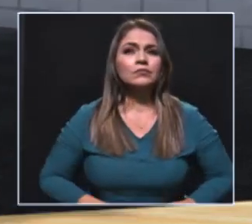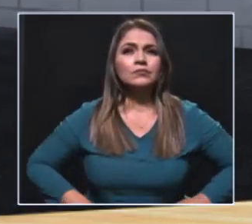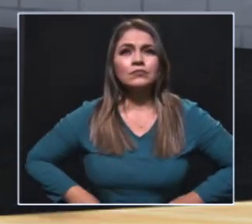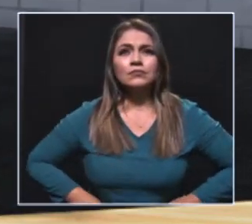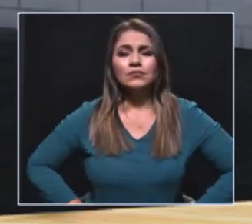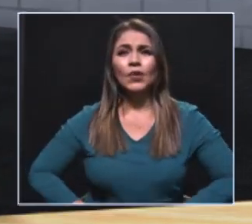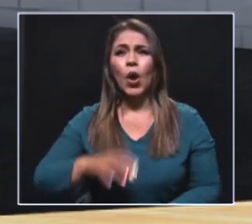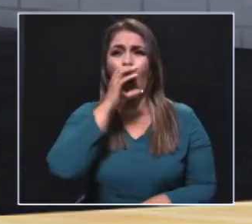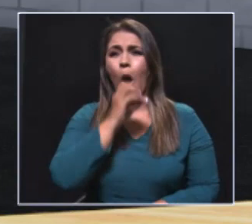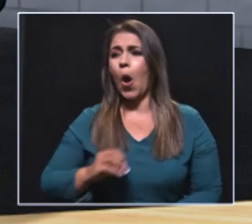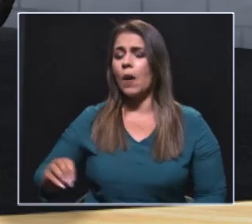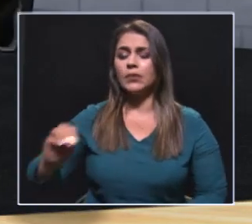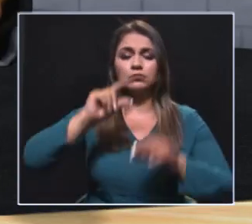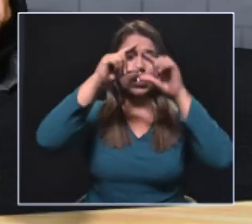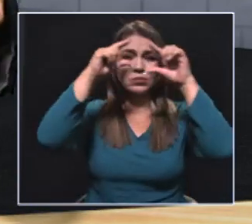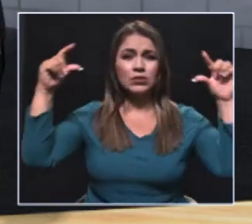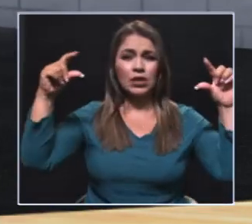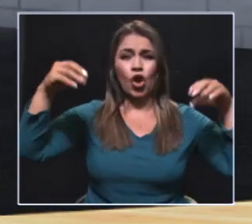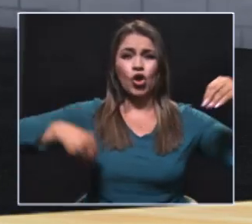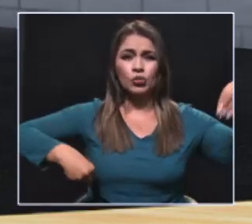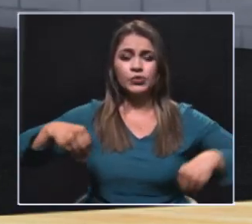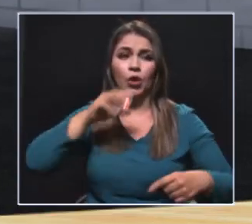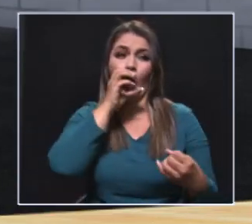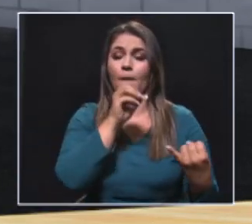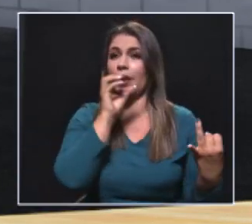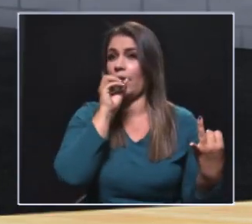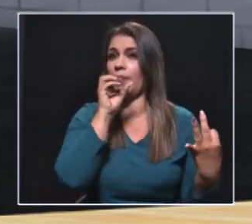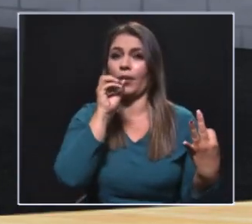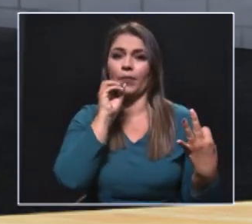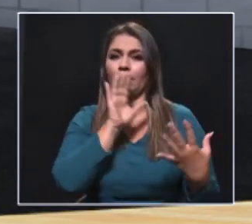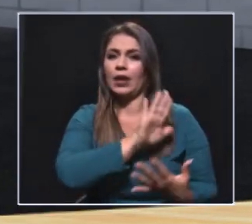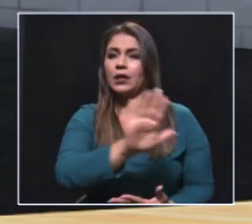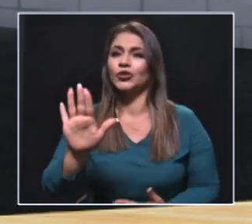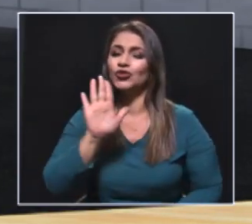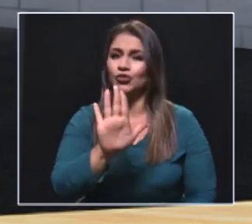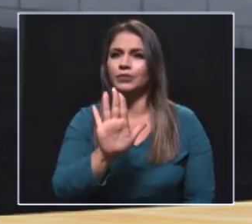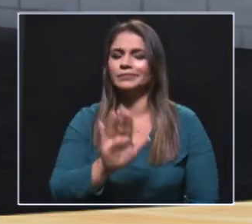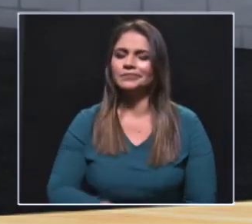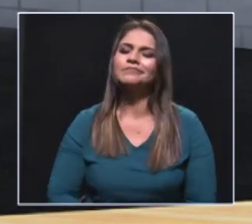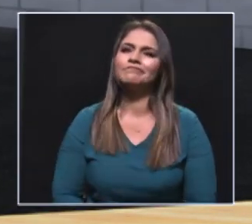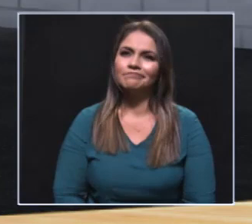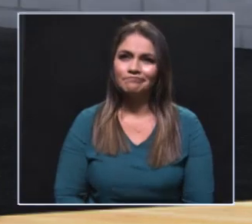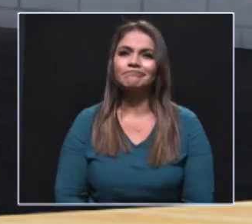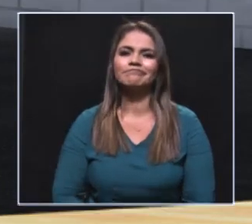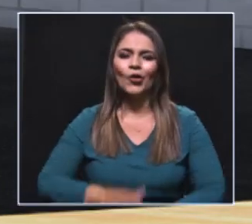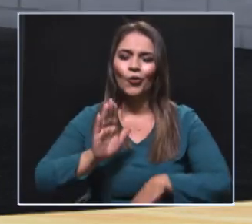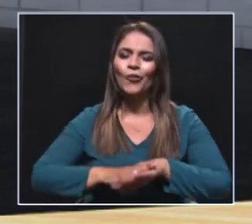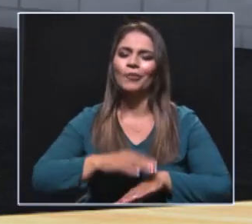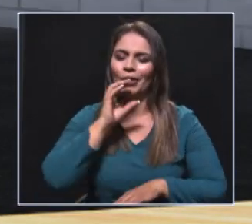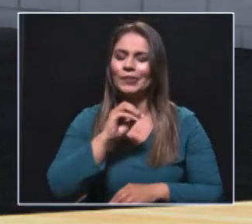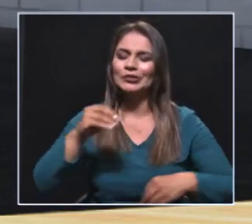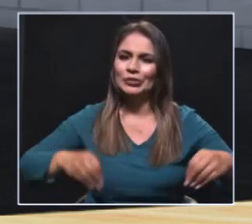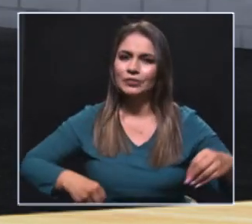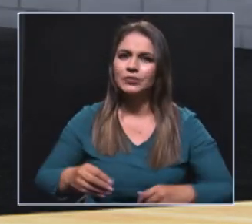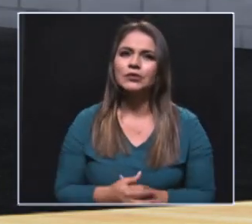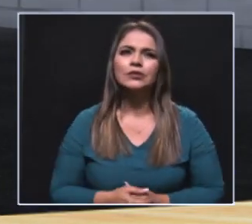mejor dicho, marquetizado mucho, y cada vez que hay un broto de corruptela, la gran mayoría es precisamente nosotros los hombres quienes somos los actores principales,